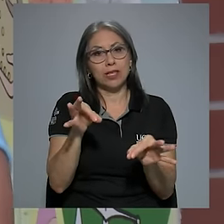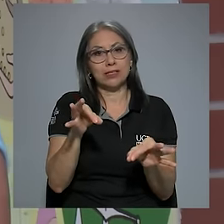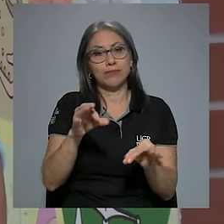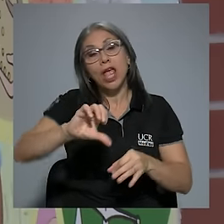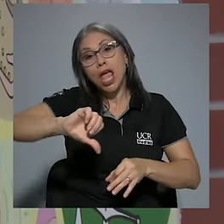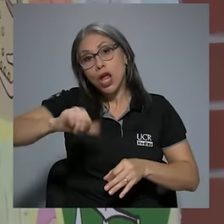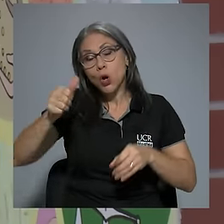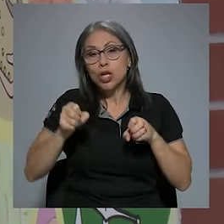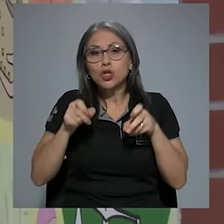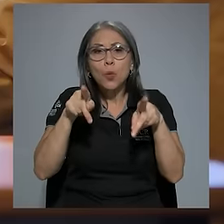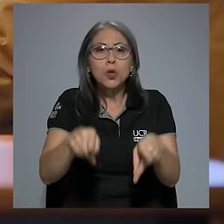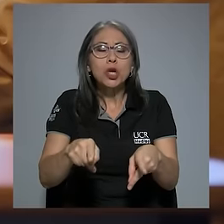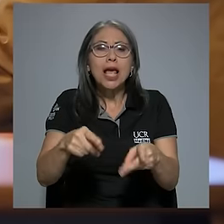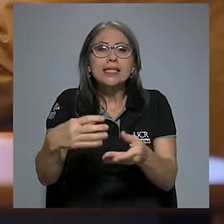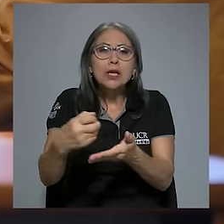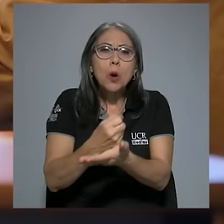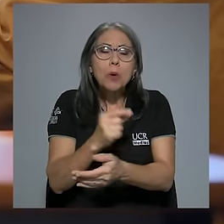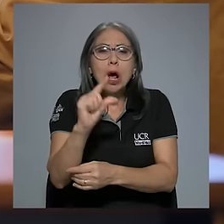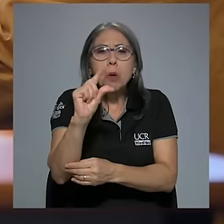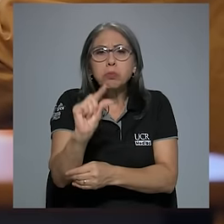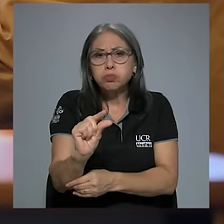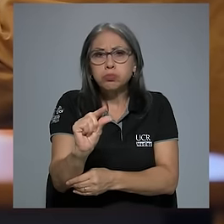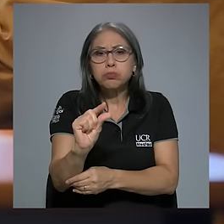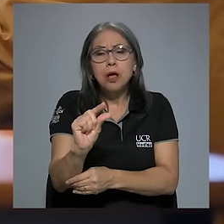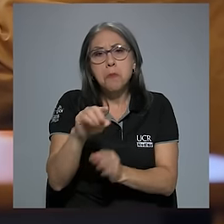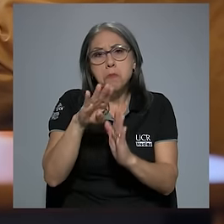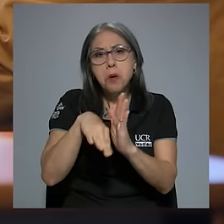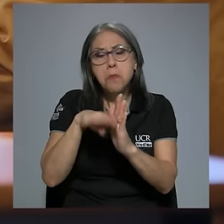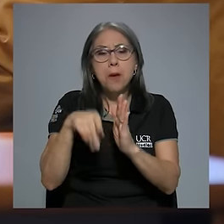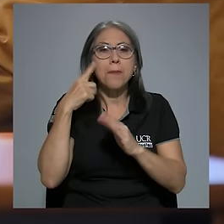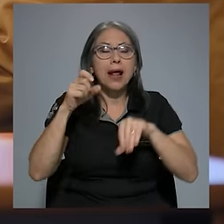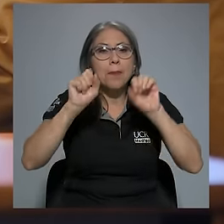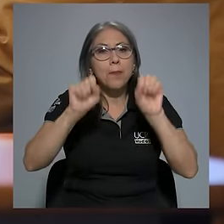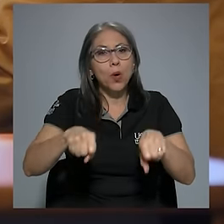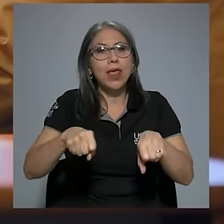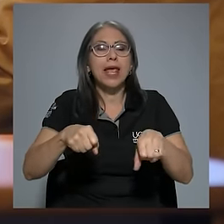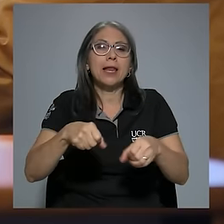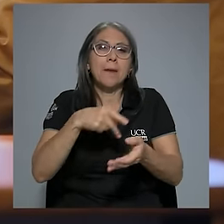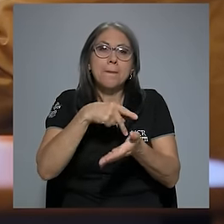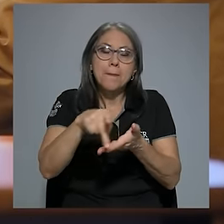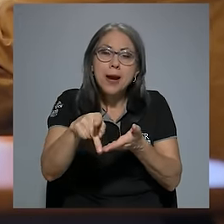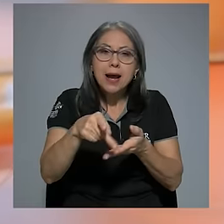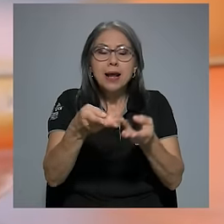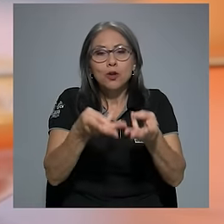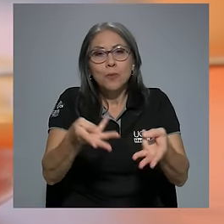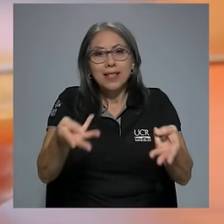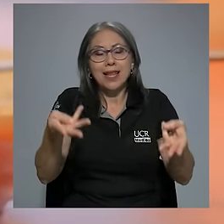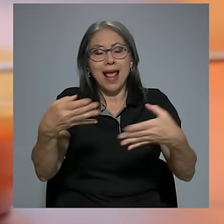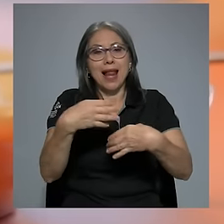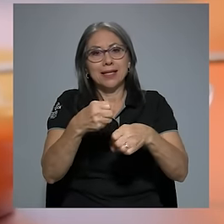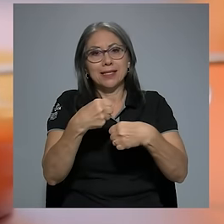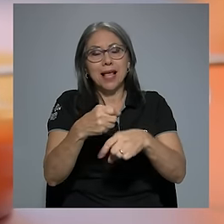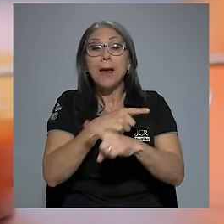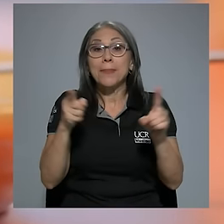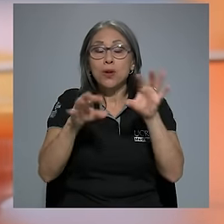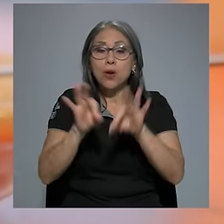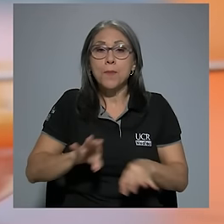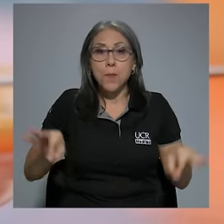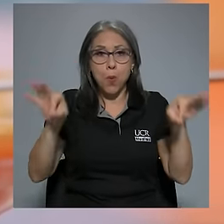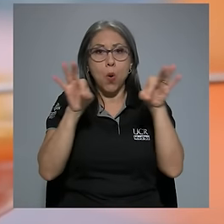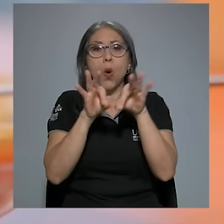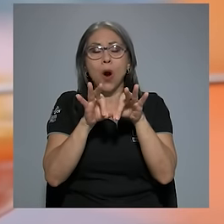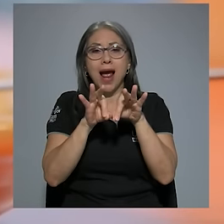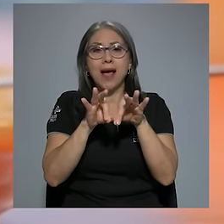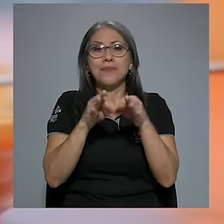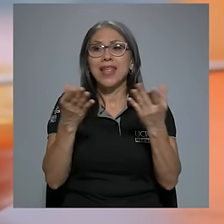en otras tienen un mínimo costo para poder solventar el costo de materiales, pero lo importante